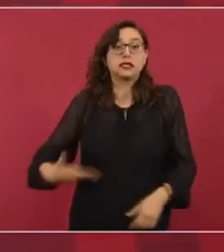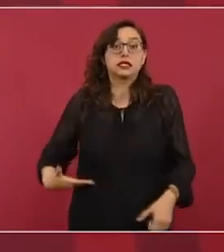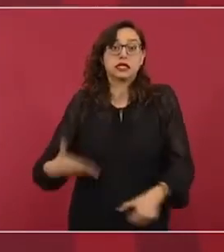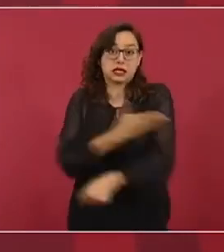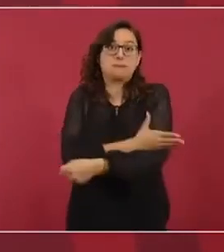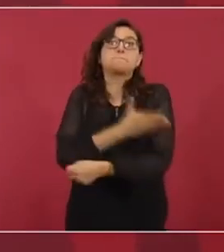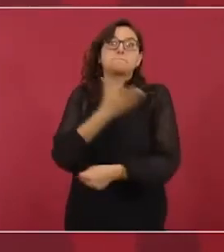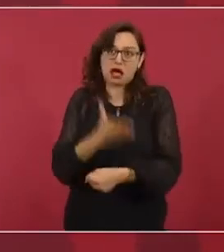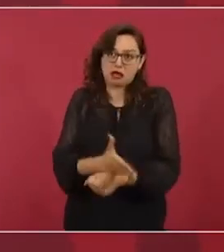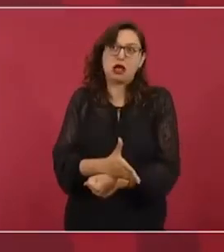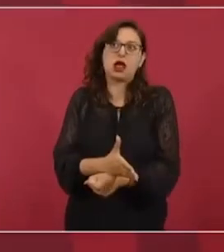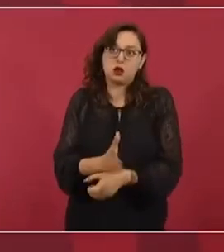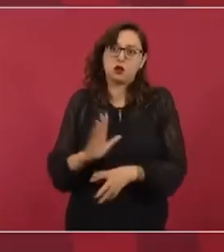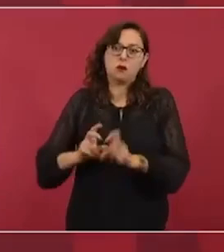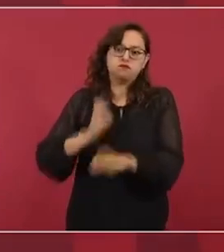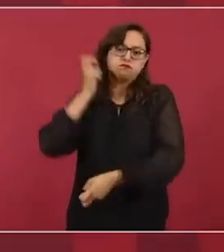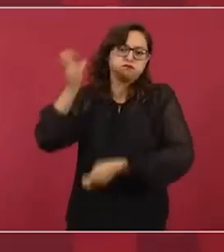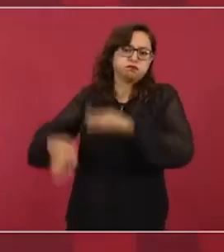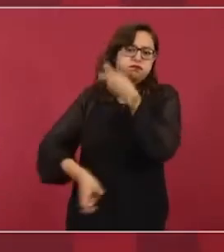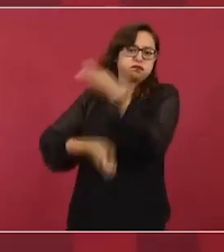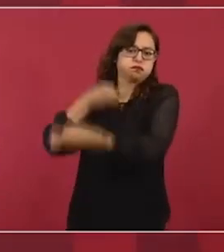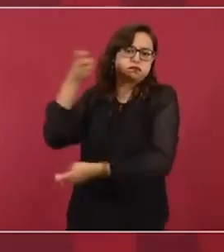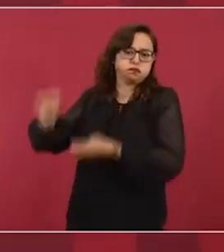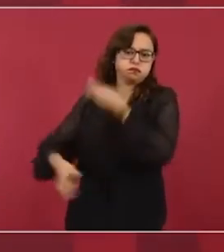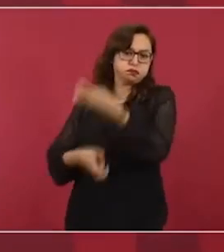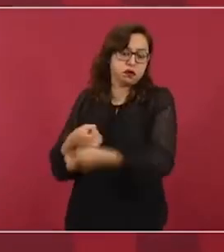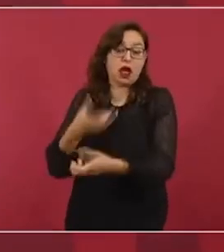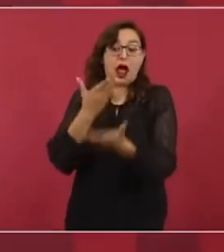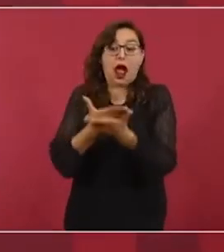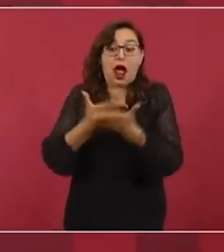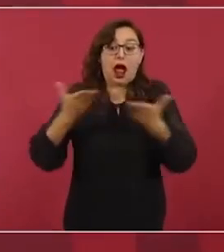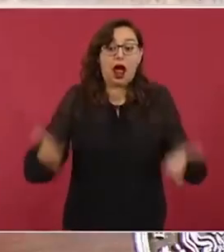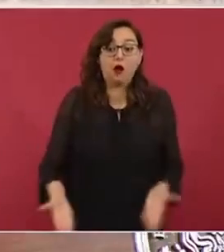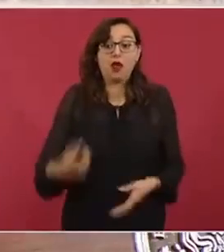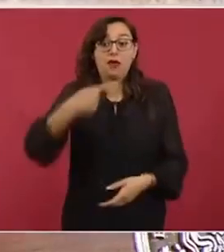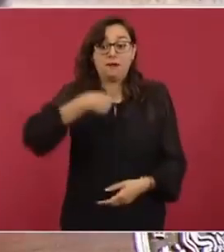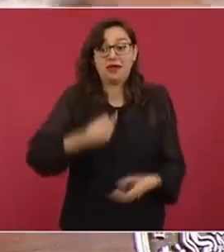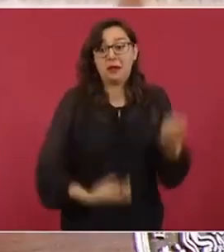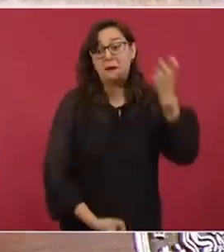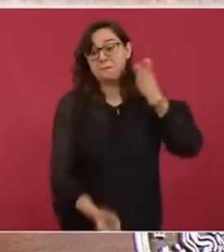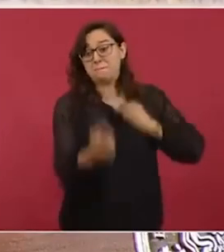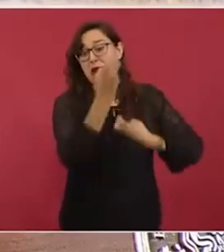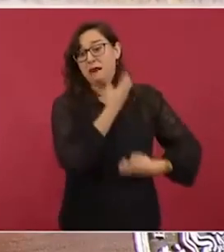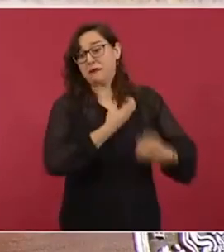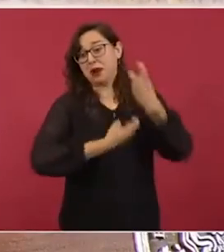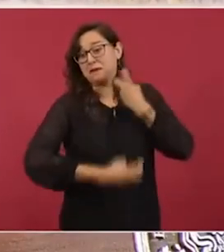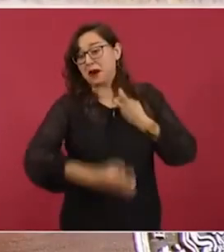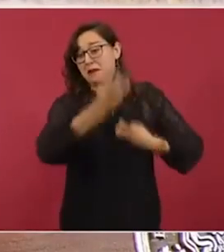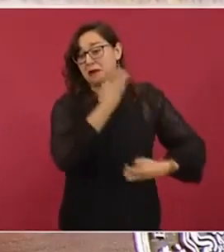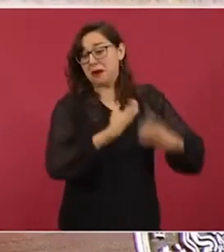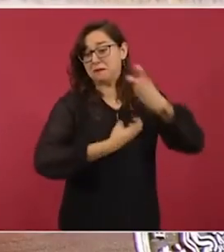Hay tanta libertad de expresión que me insultan